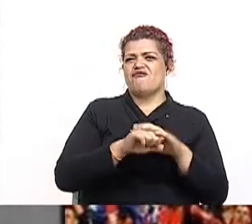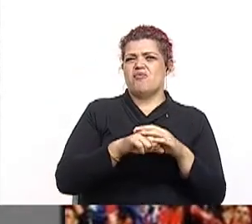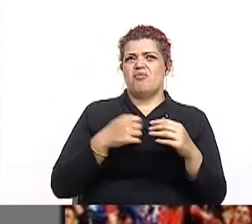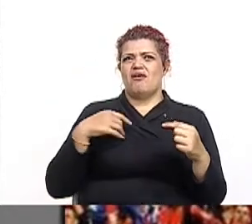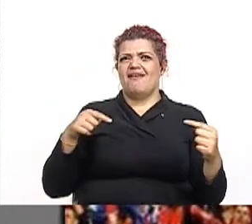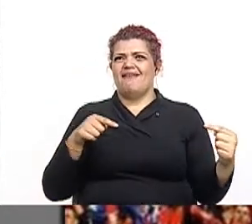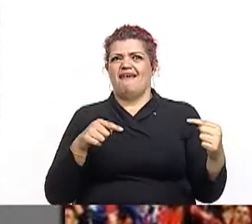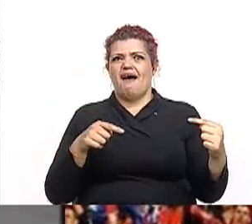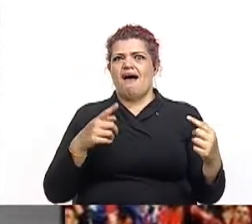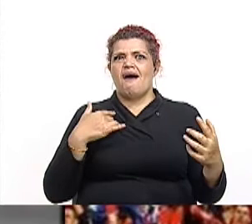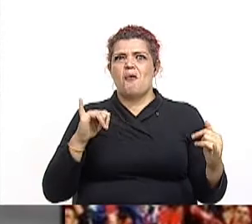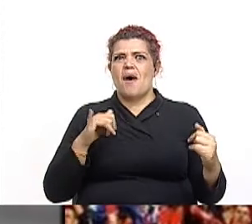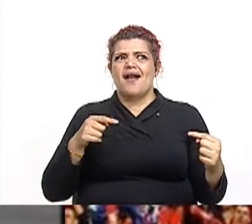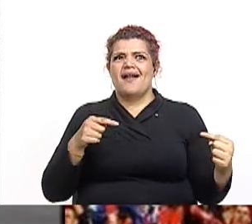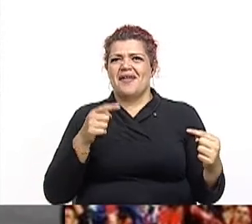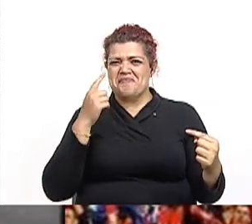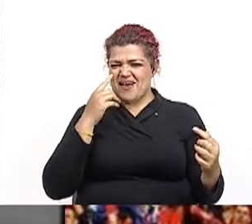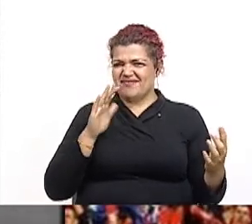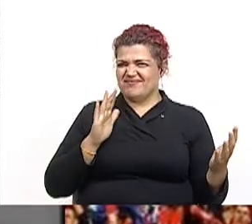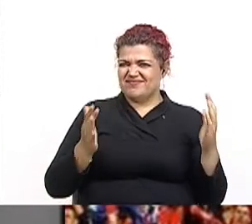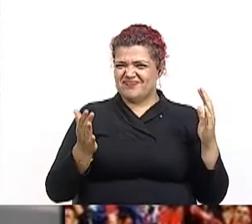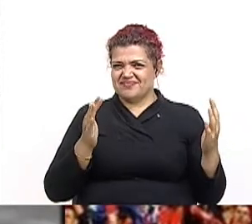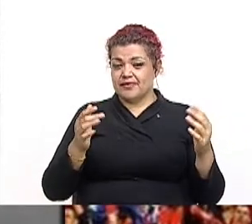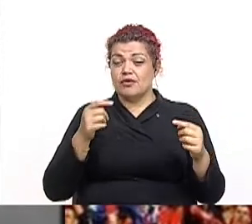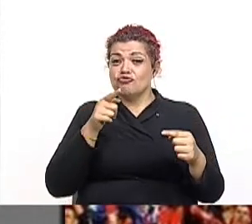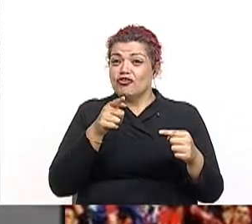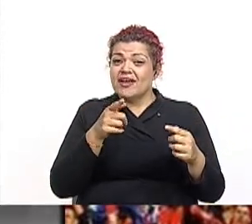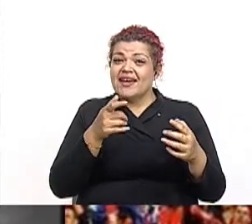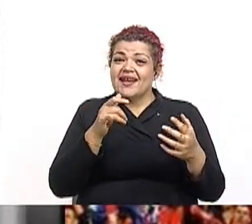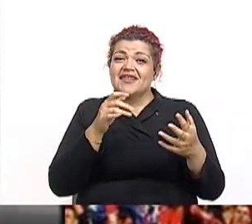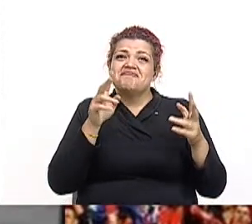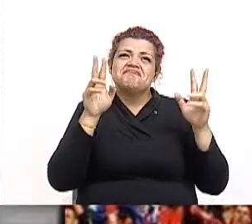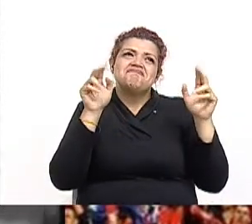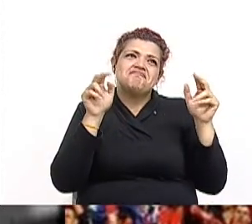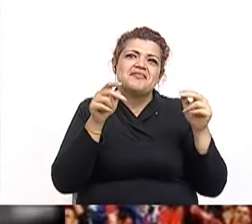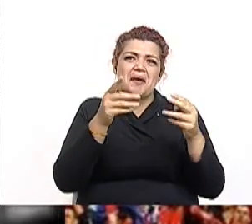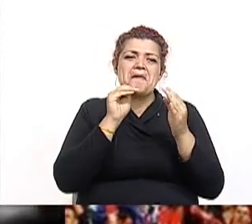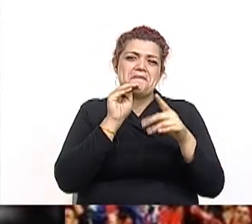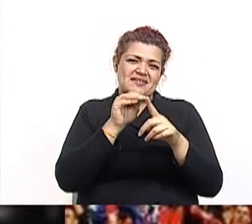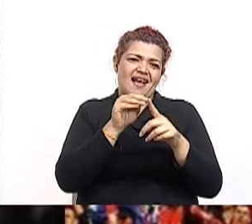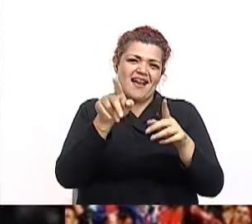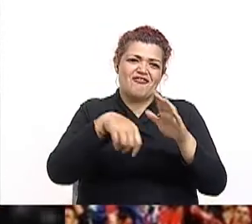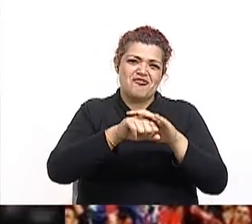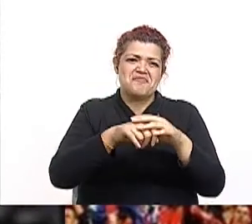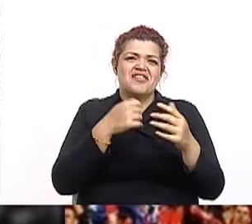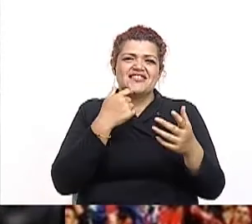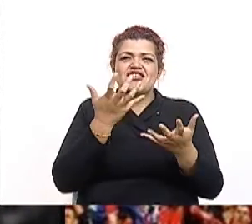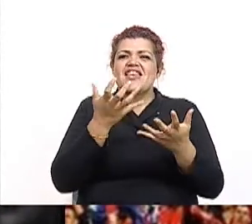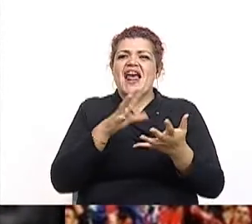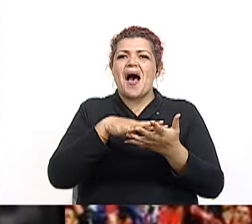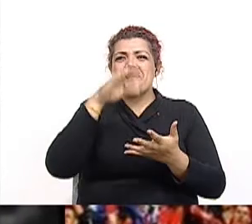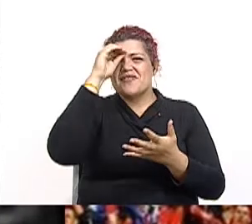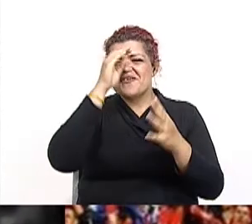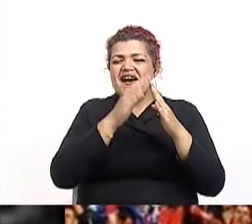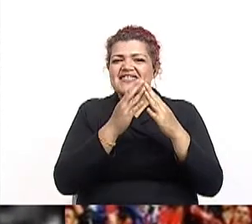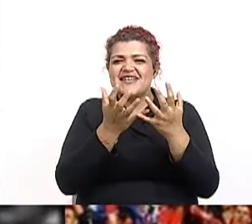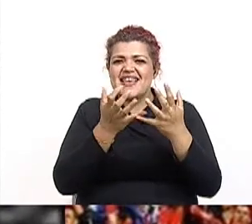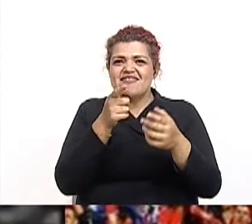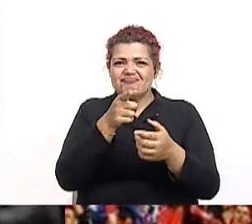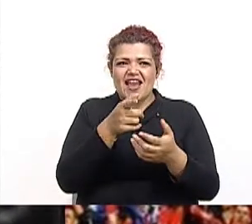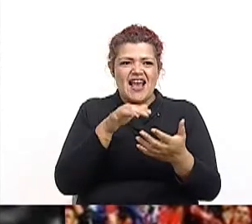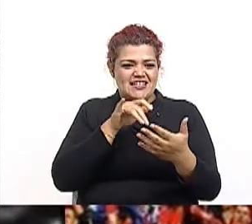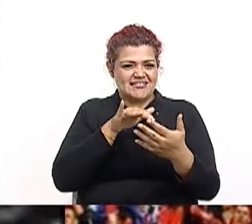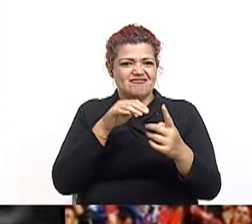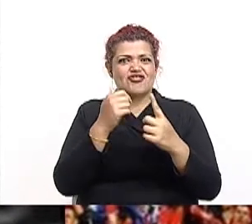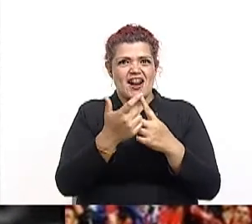Aprendo en Casa. Si el año quieres ganar, Aprendo en Casa tendrás que observar. Ciencias Matemática Español y